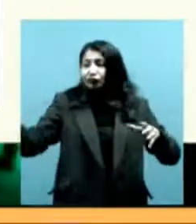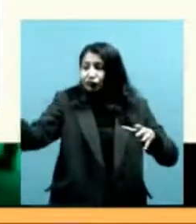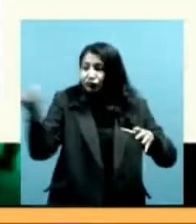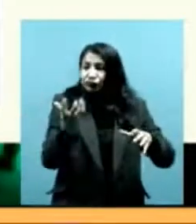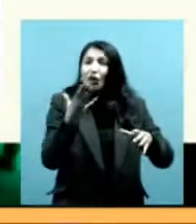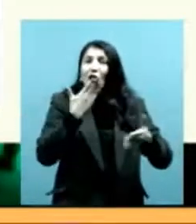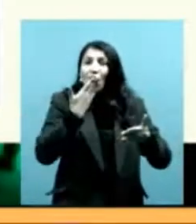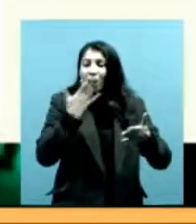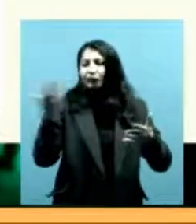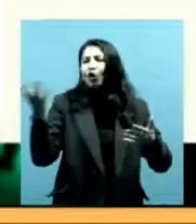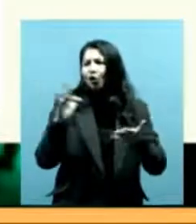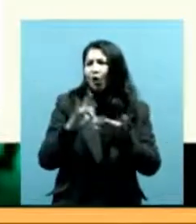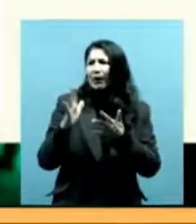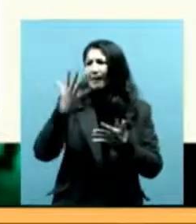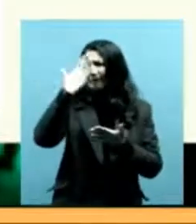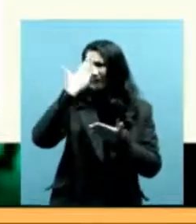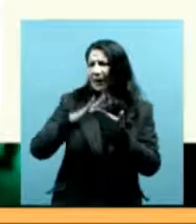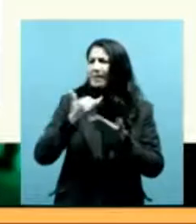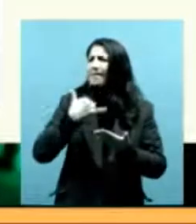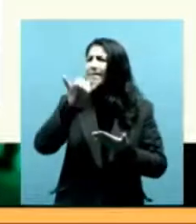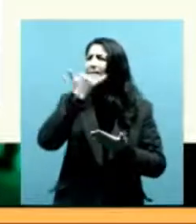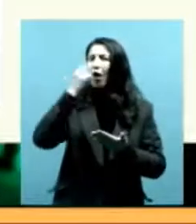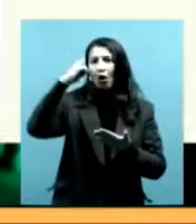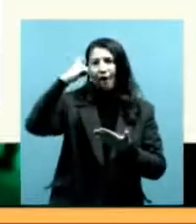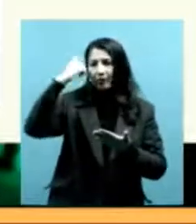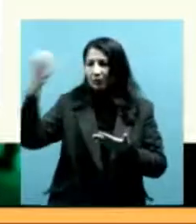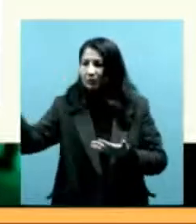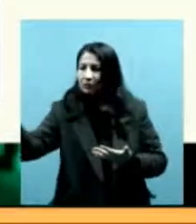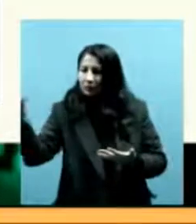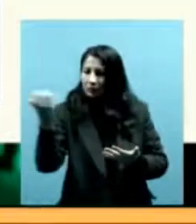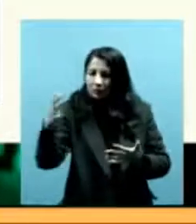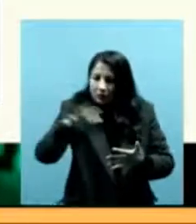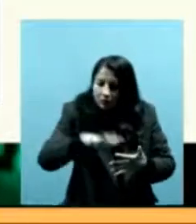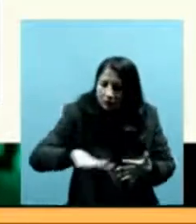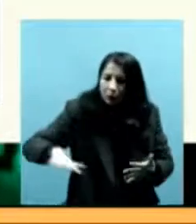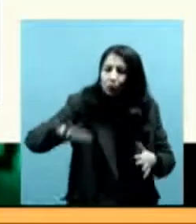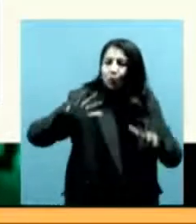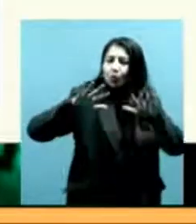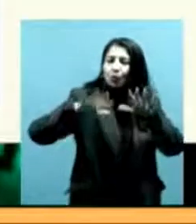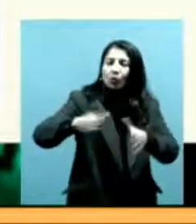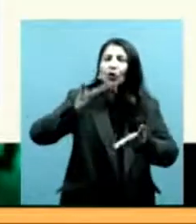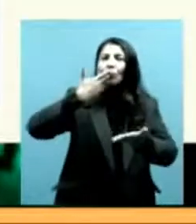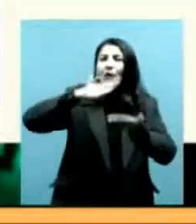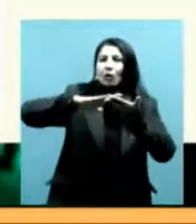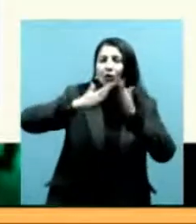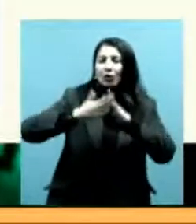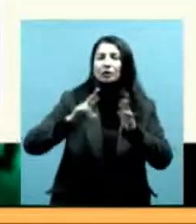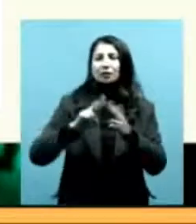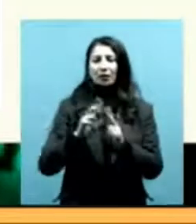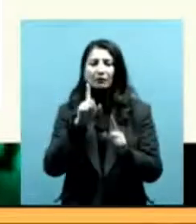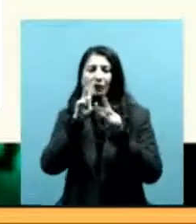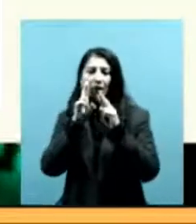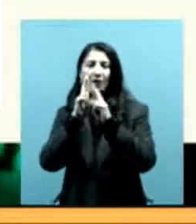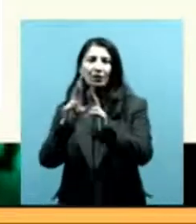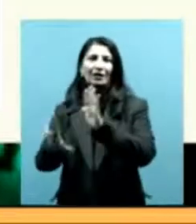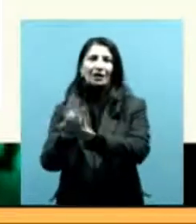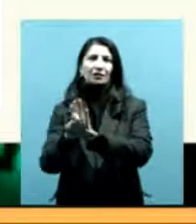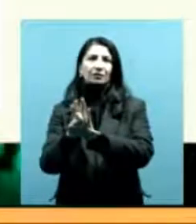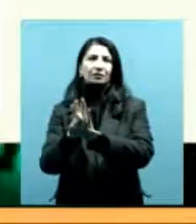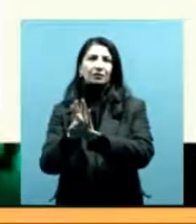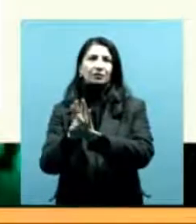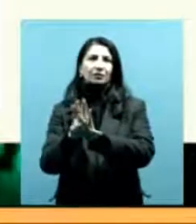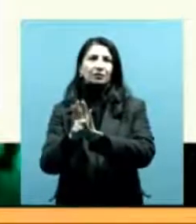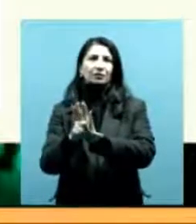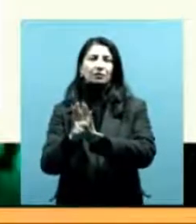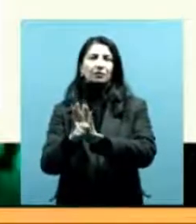una una reserva y nuevamente se está legitimando el despojo porque lo que les quedó finalmente de todo eso